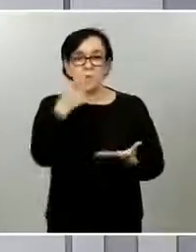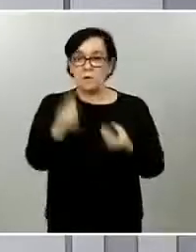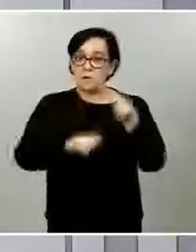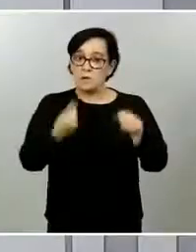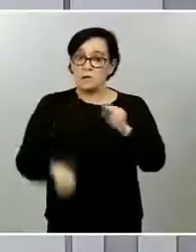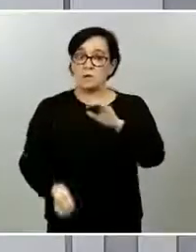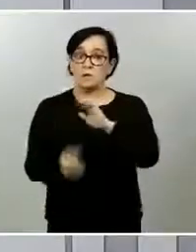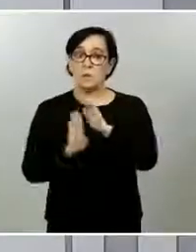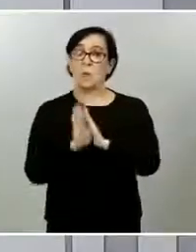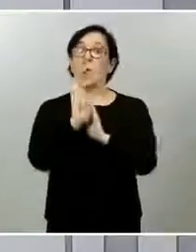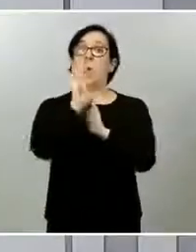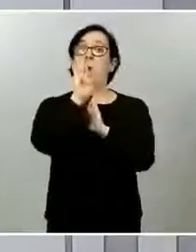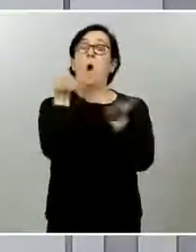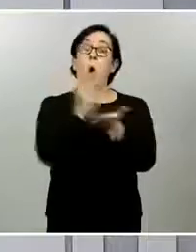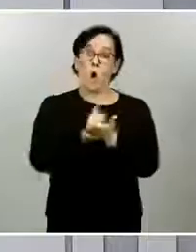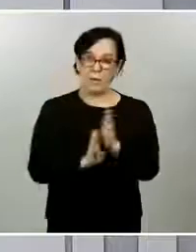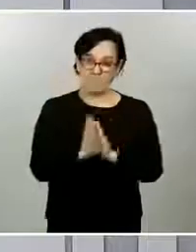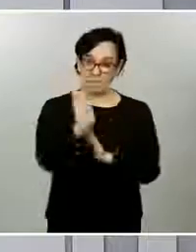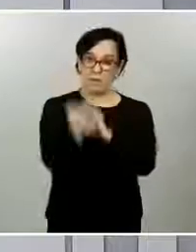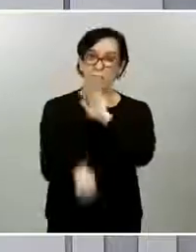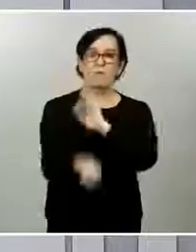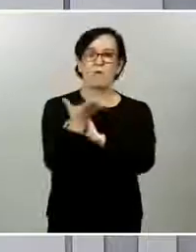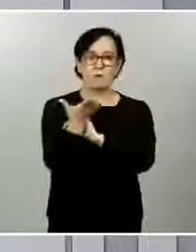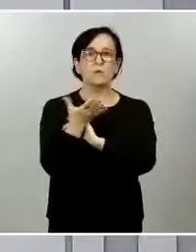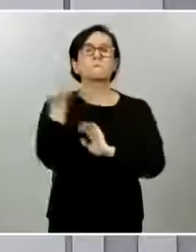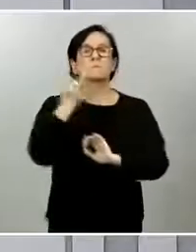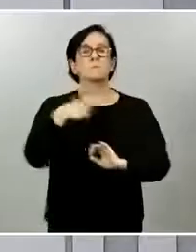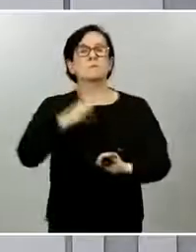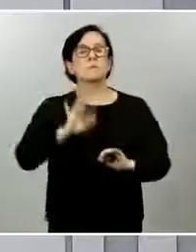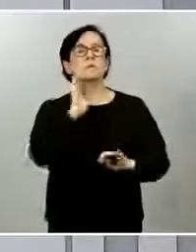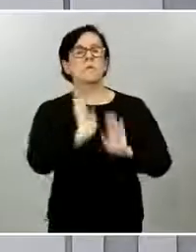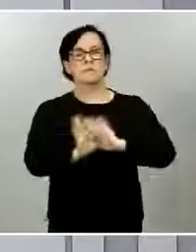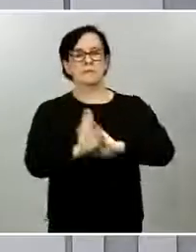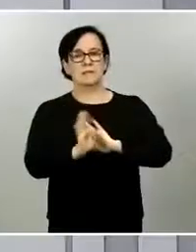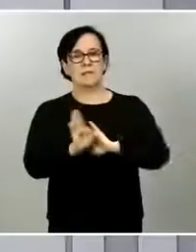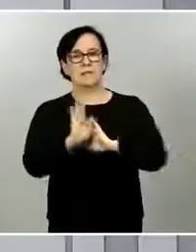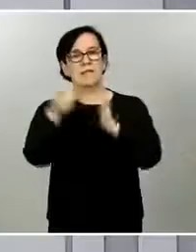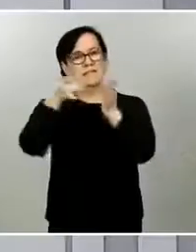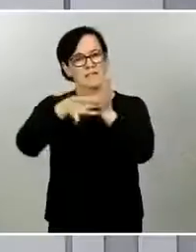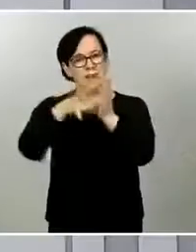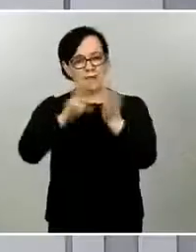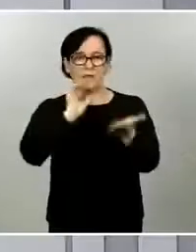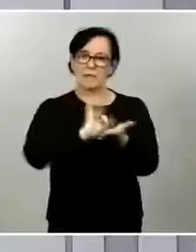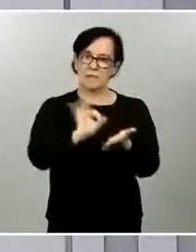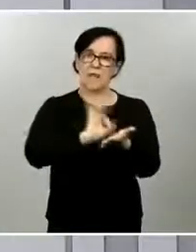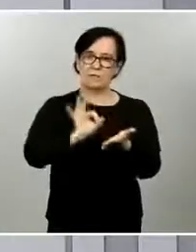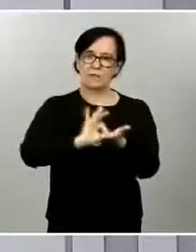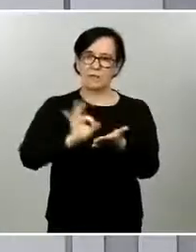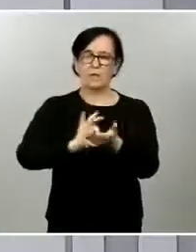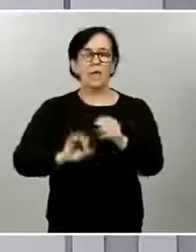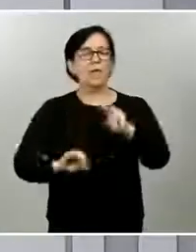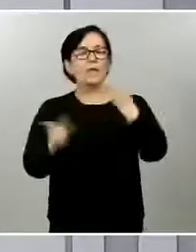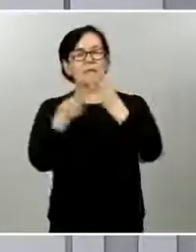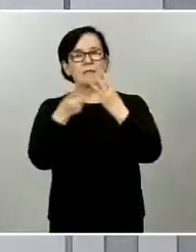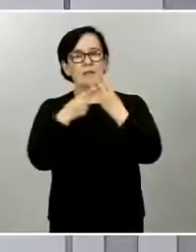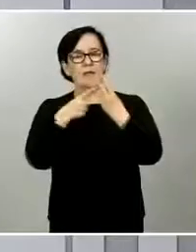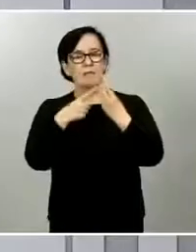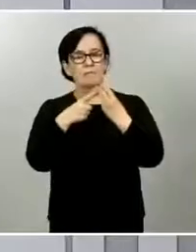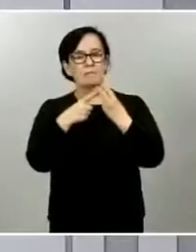territorios, con la capacidad asistencial de nuestros centros sanitarios para tener la seguridad de que, en caso de que se produjera un